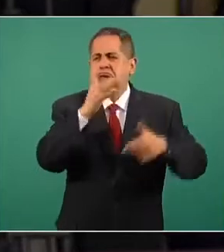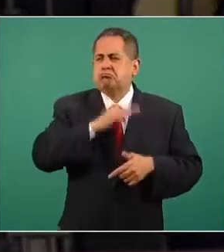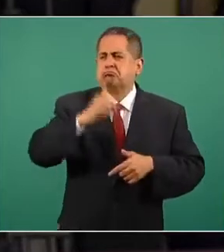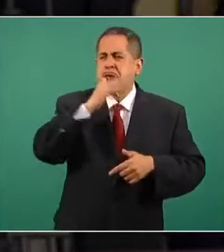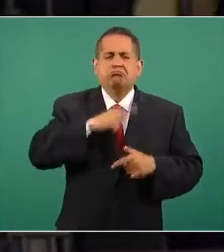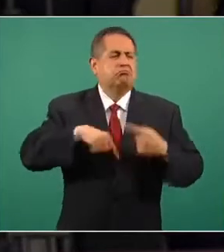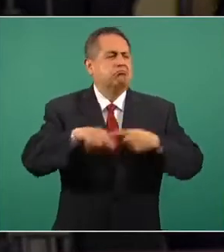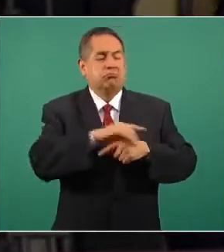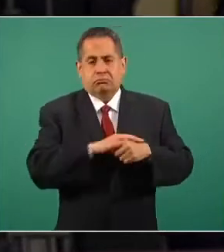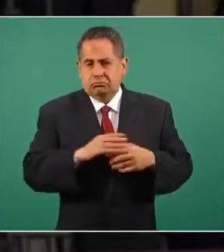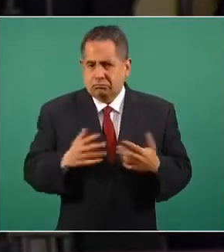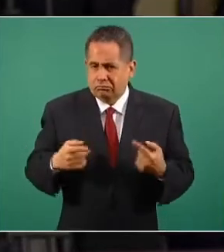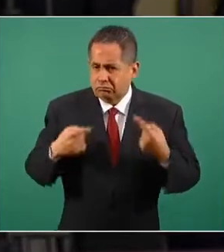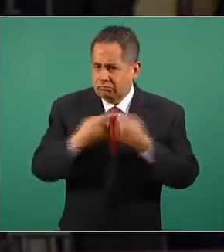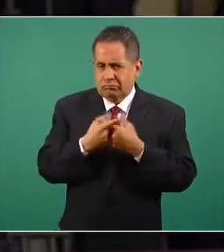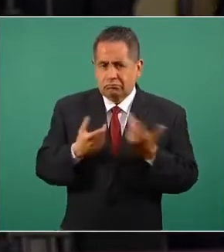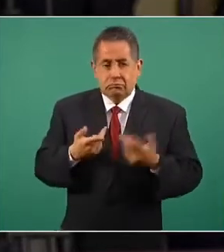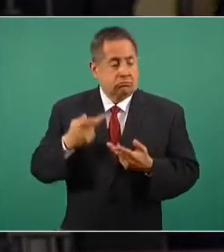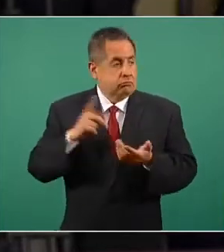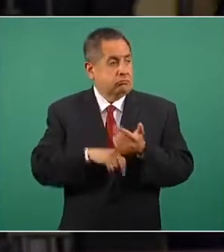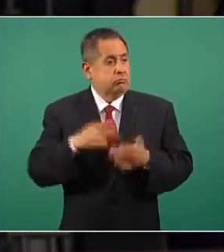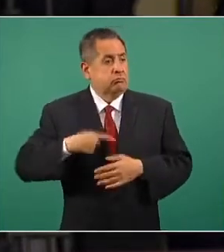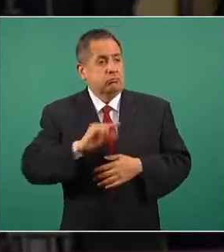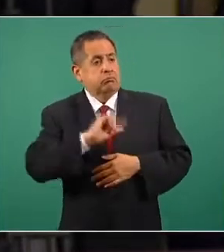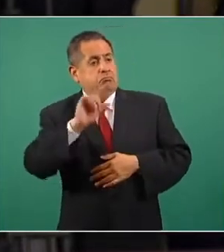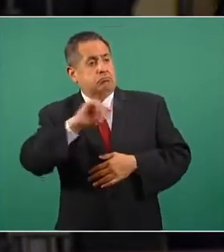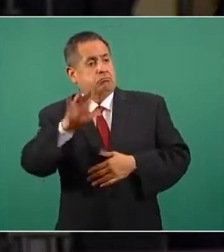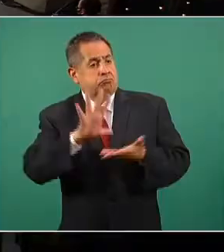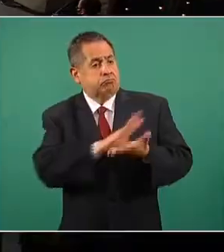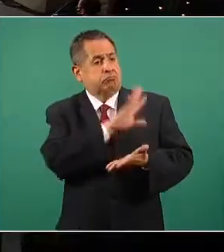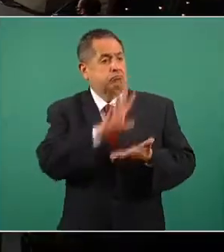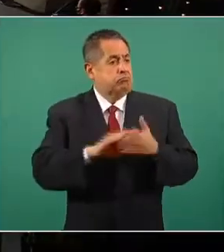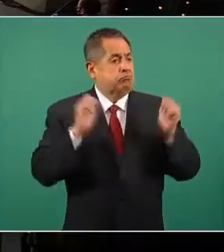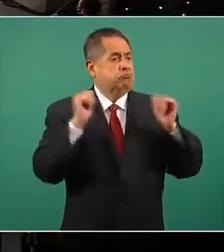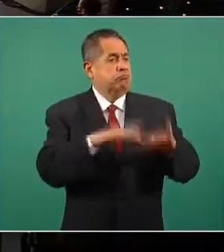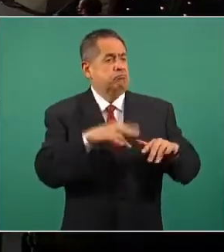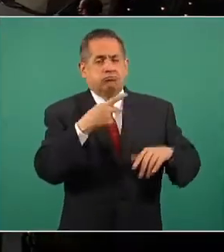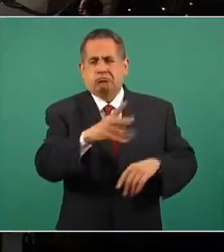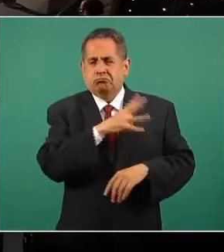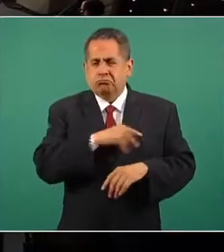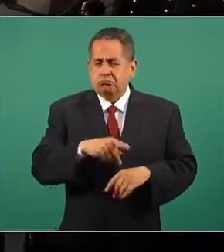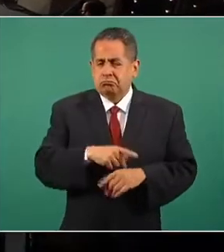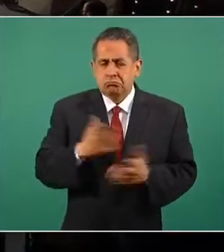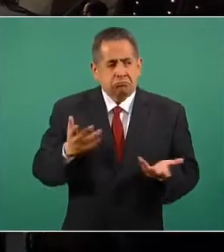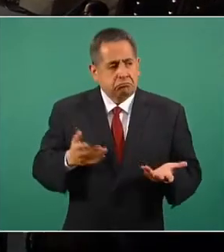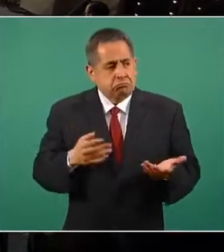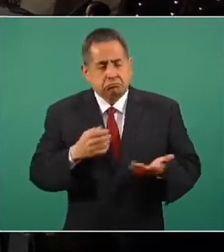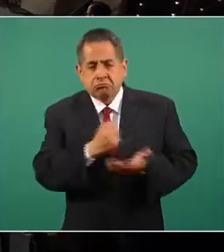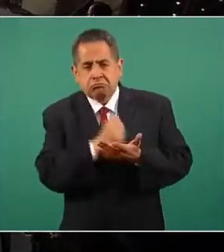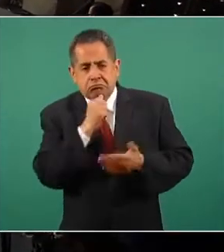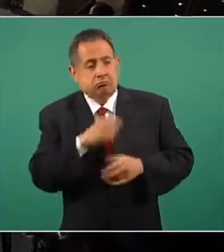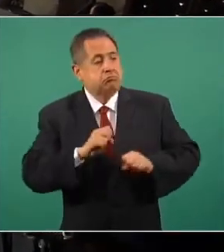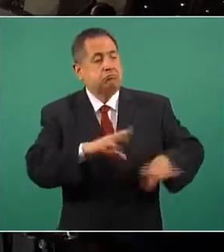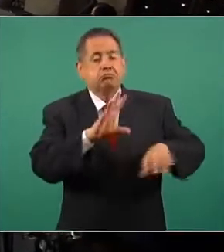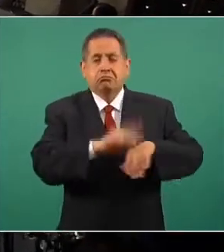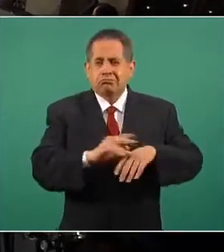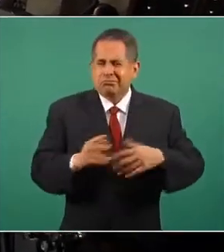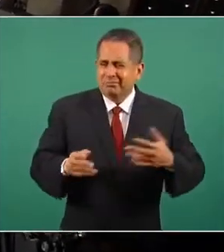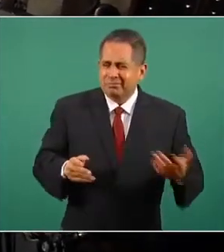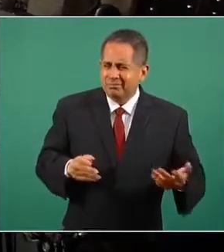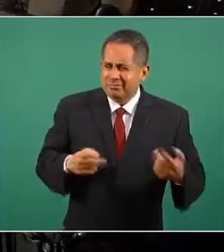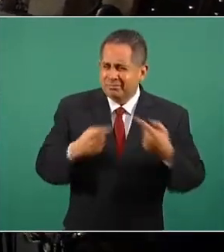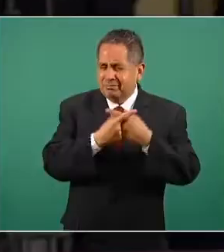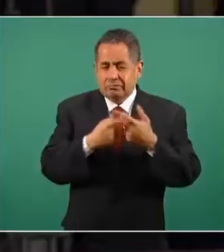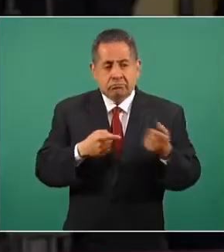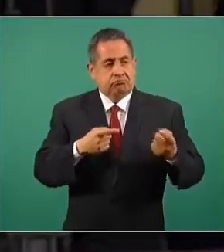en sus casas y hasta los funcionarios hacen bodas, ¿verdad? De sus hijos y nadie les pide nada porque tienen permiso. El